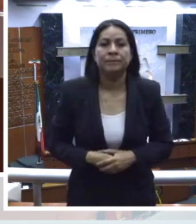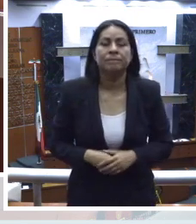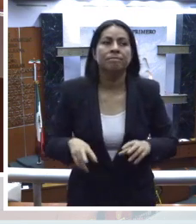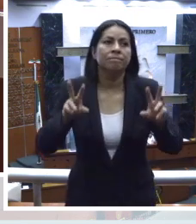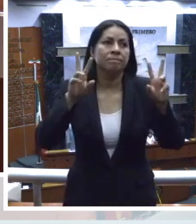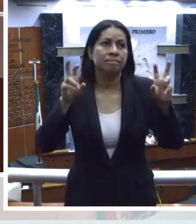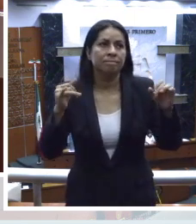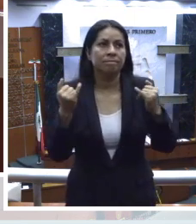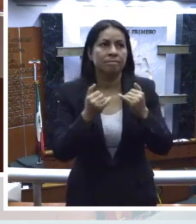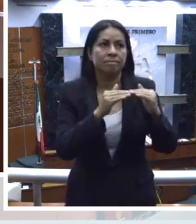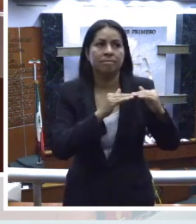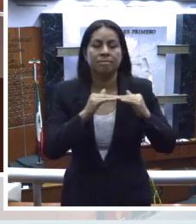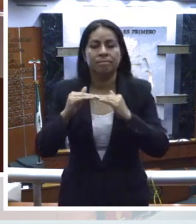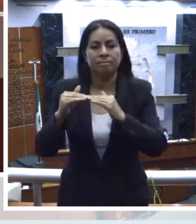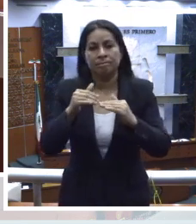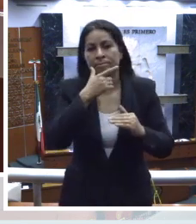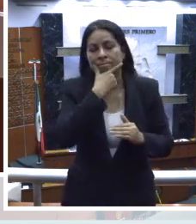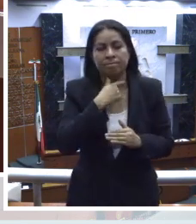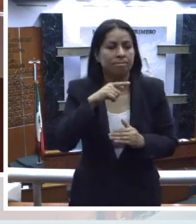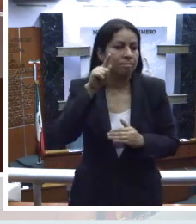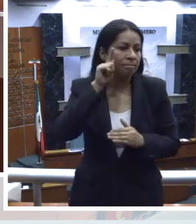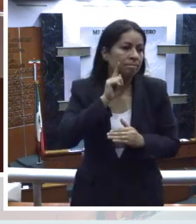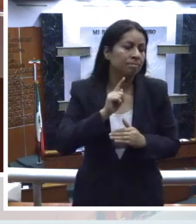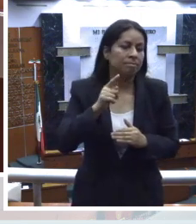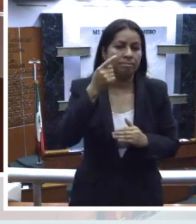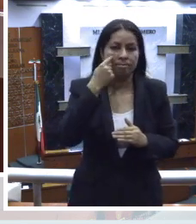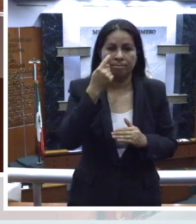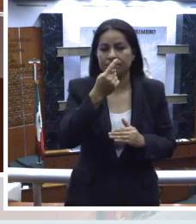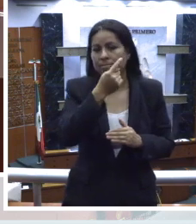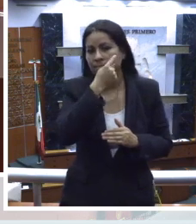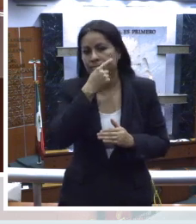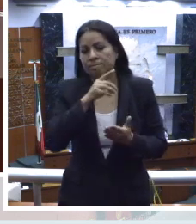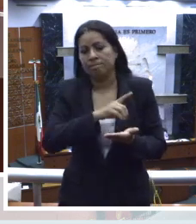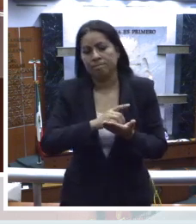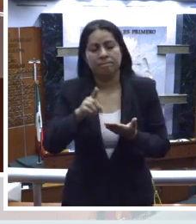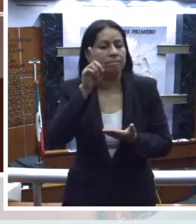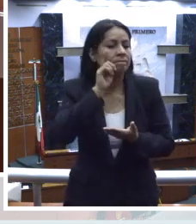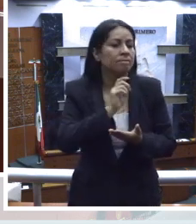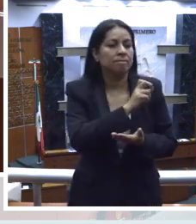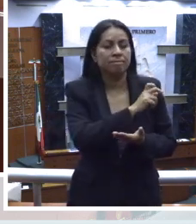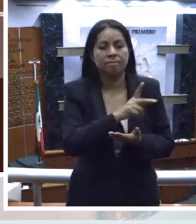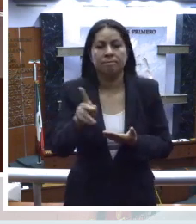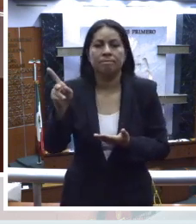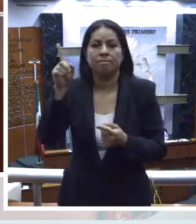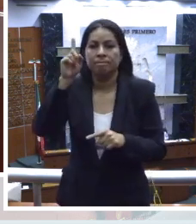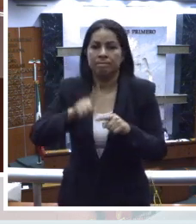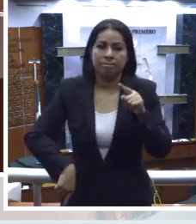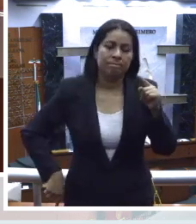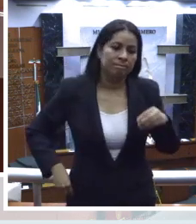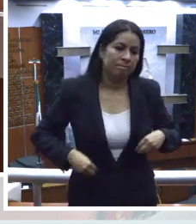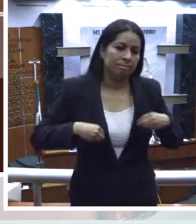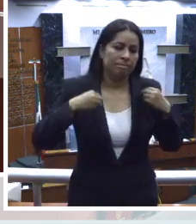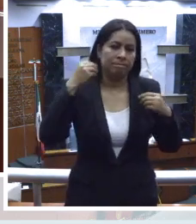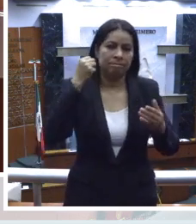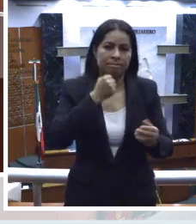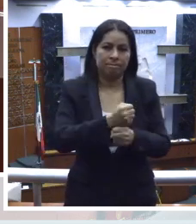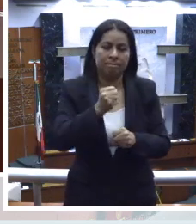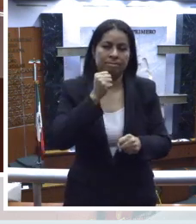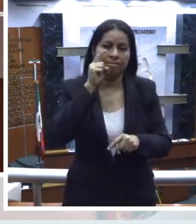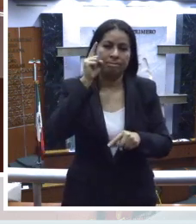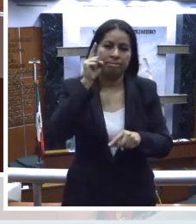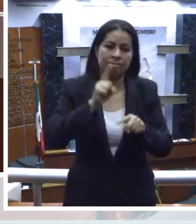en materia de igualdad sustantiva, perspectiva de género, derecho de las mujeres a una vida libre de violencia y